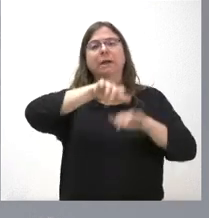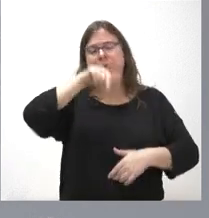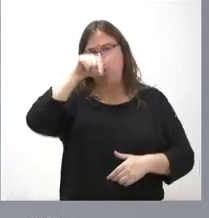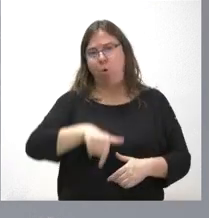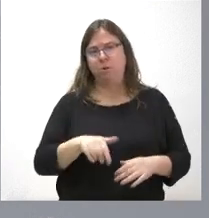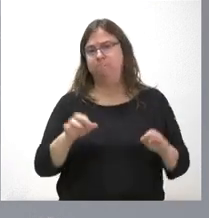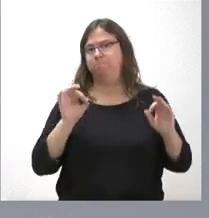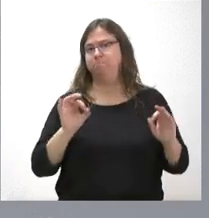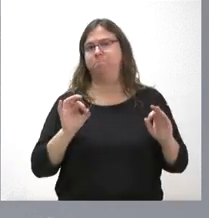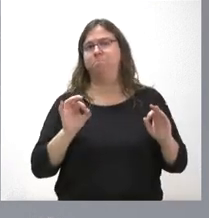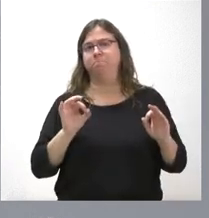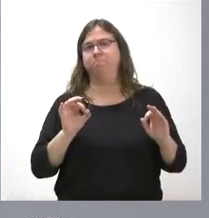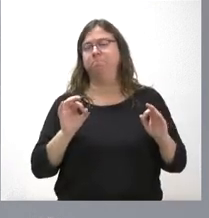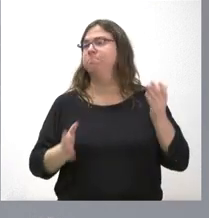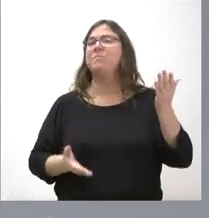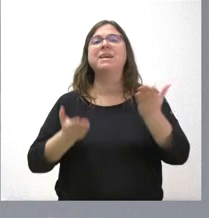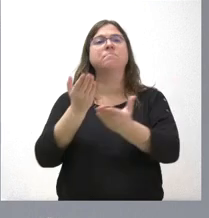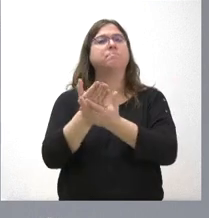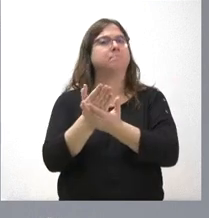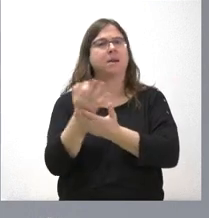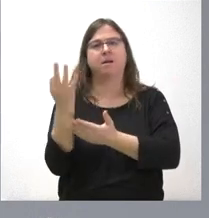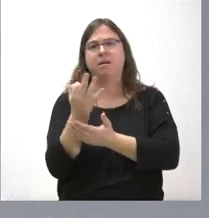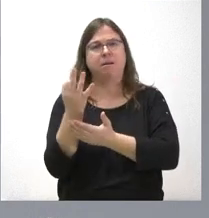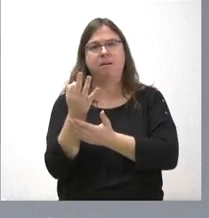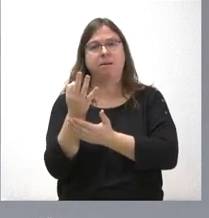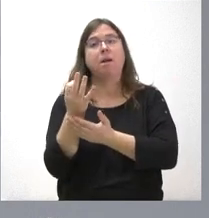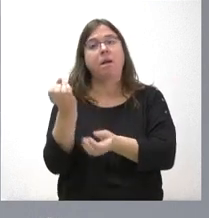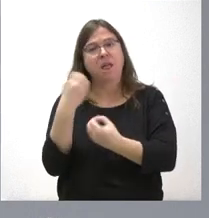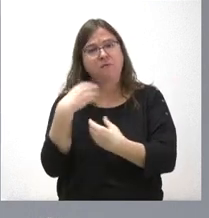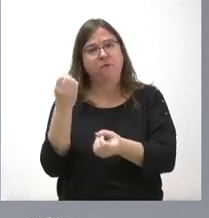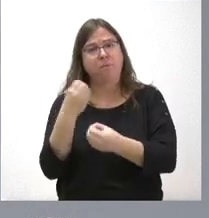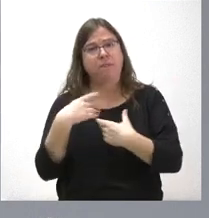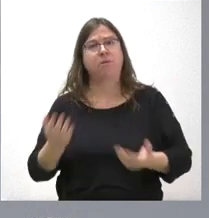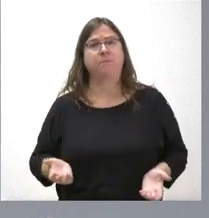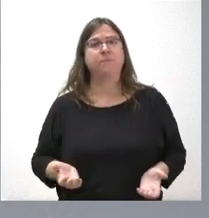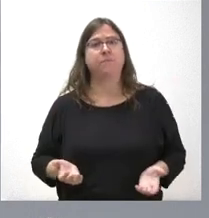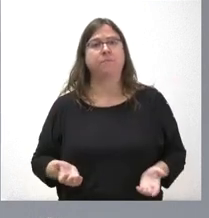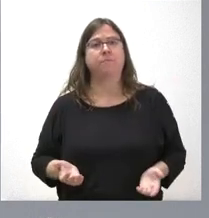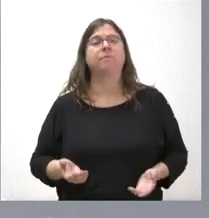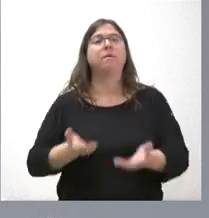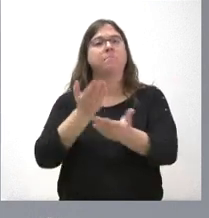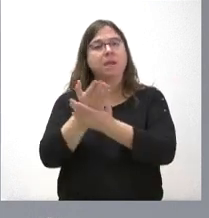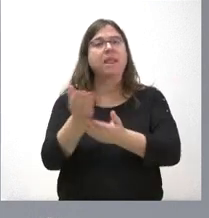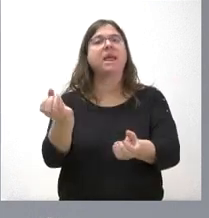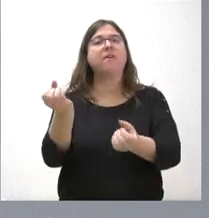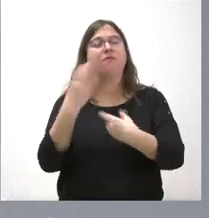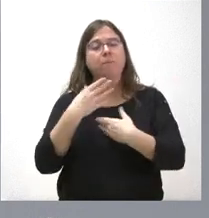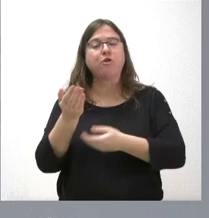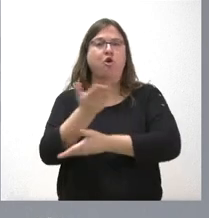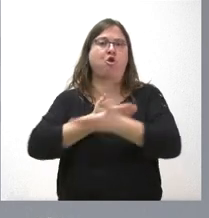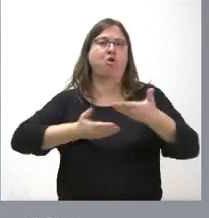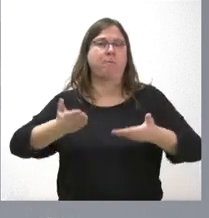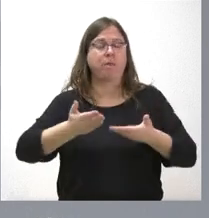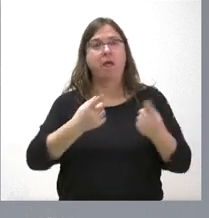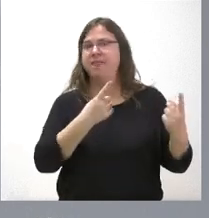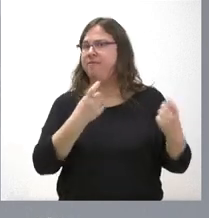solicitar o demandar esa información, demandar esa coordinación tan